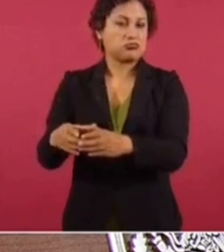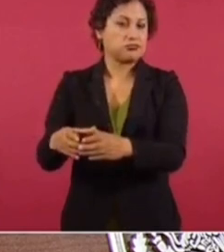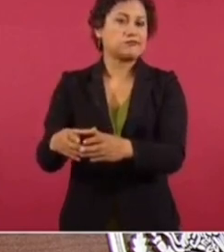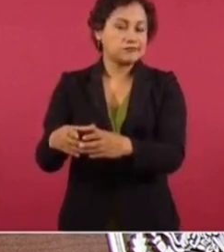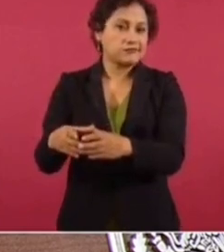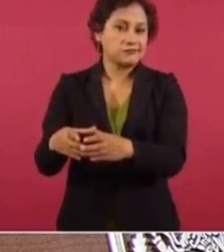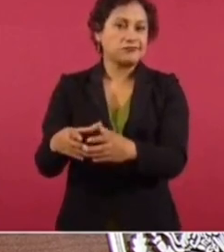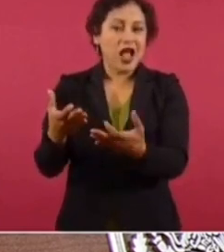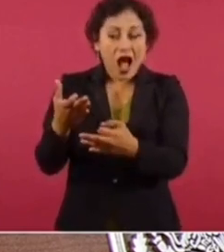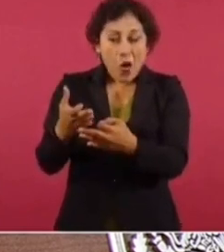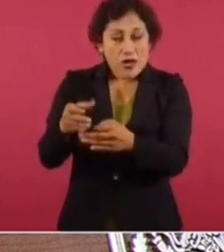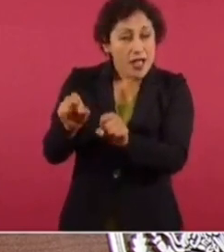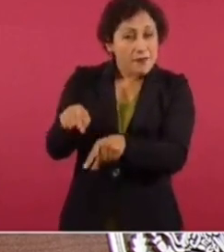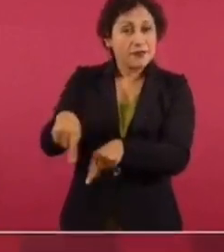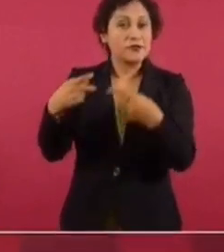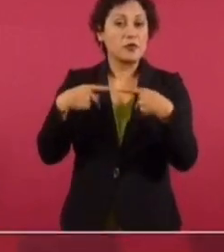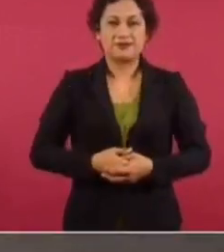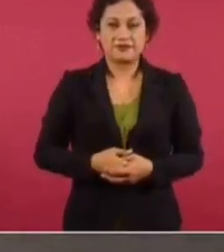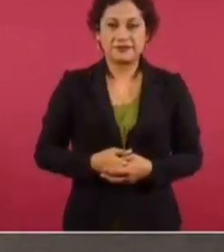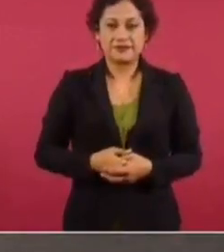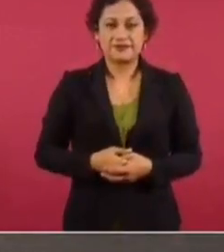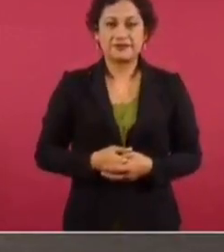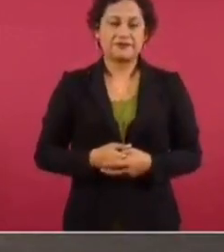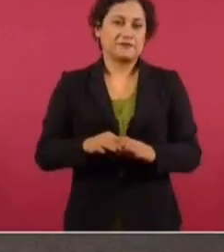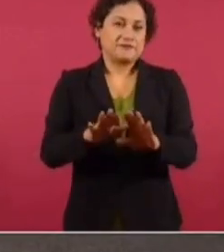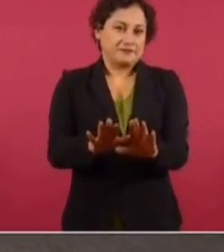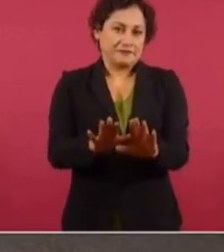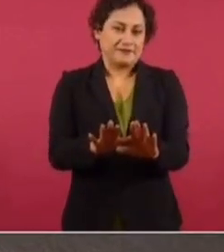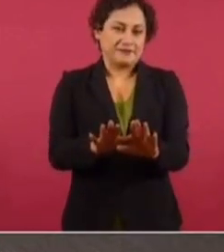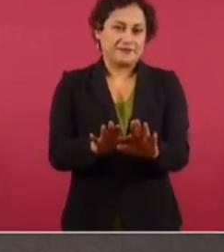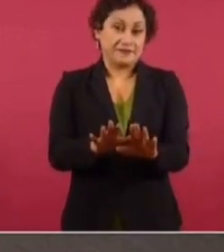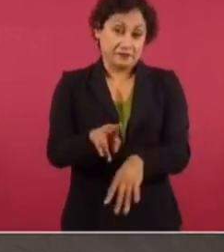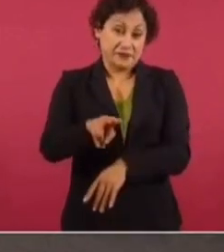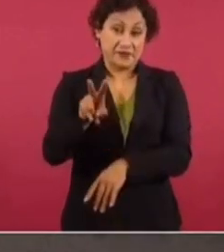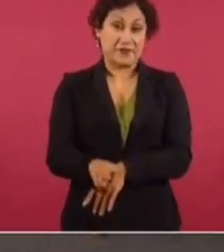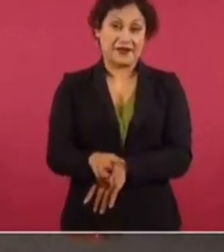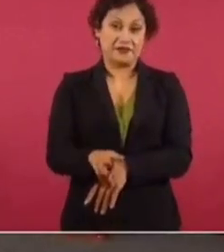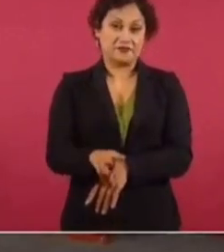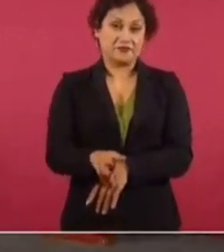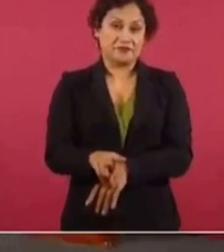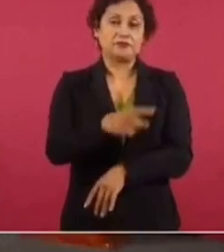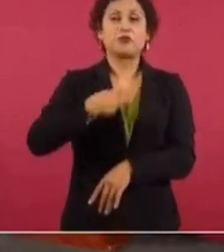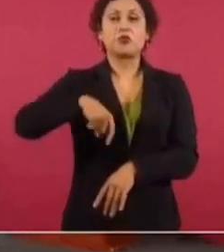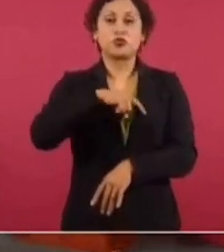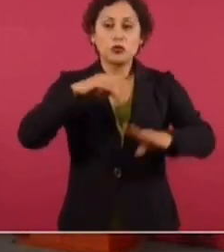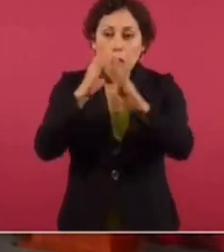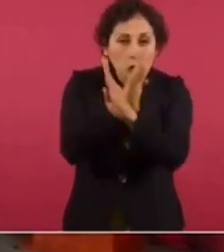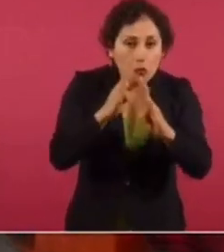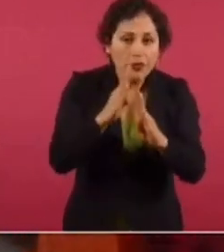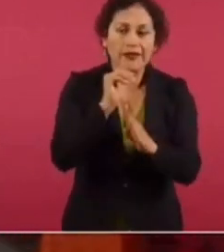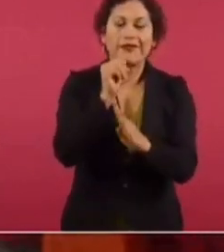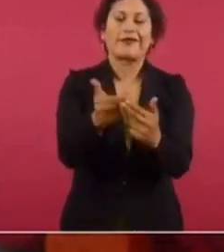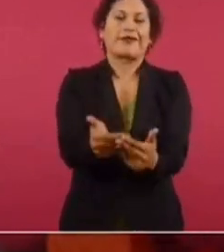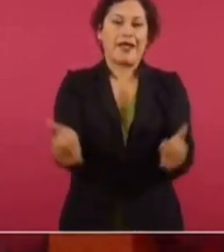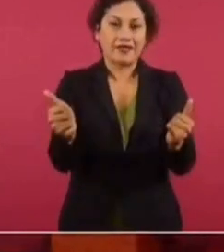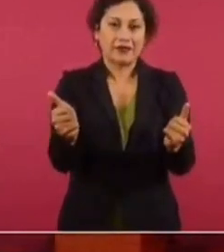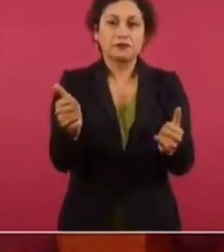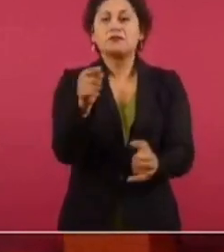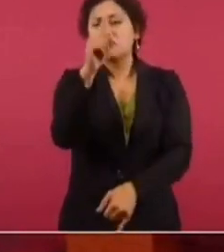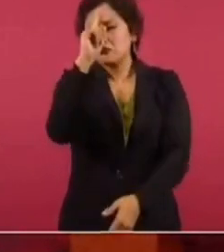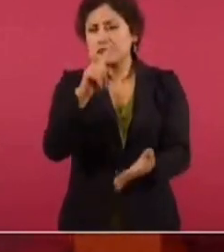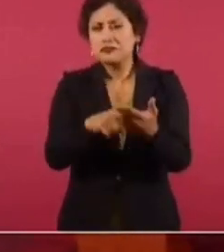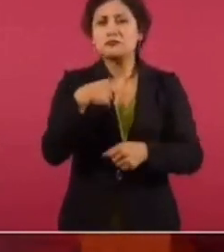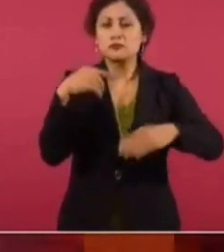Estos que se quejan de que se les espían. Primero, por convicciones, por principios, no espiamos a nadie. Y segundo, ¿qué caso tiene?